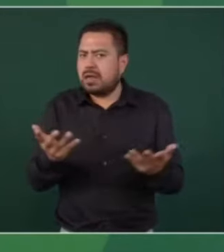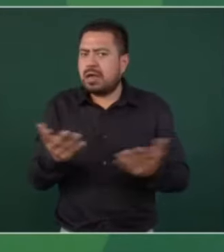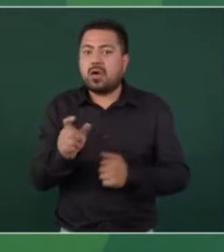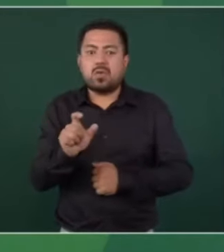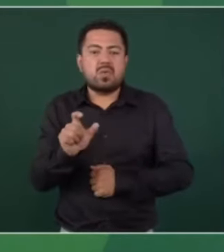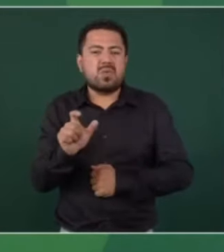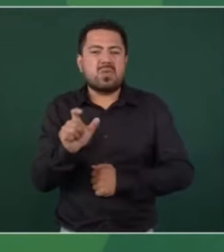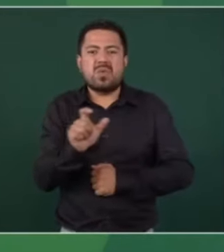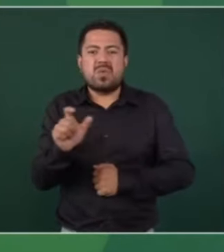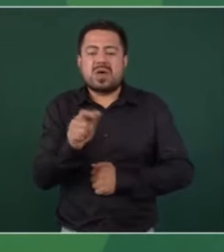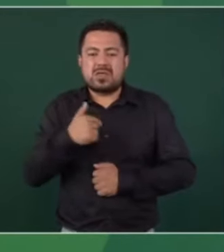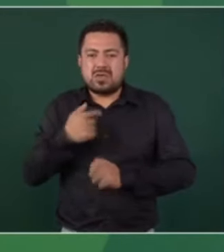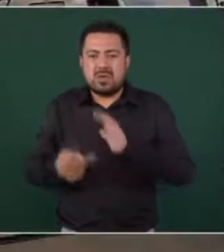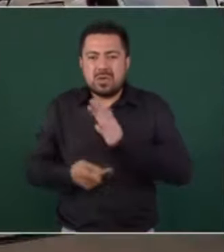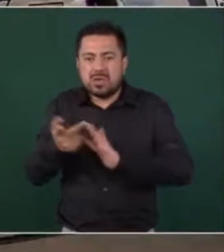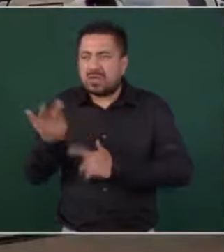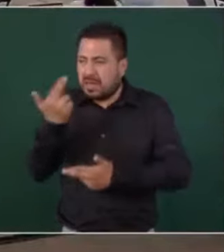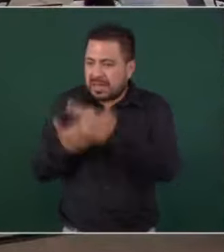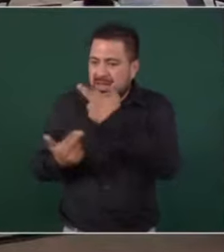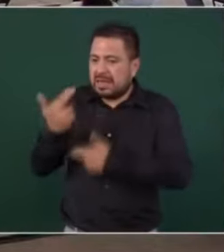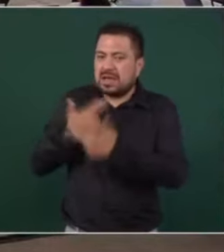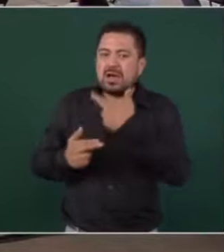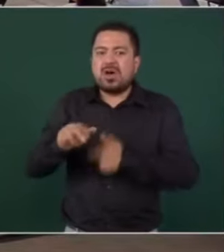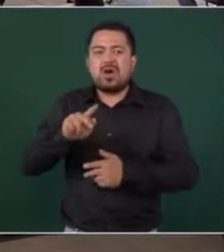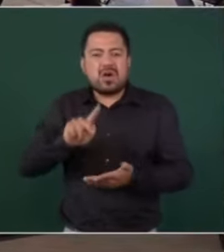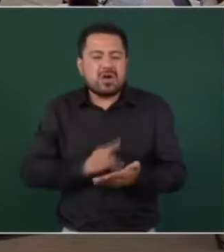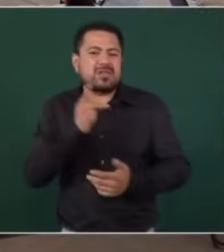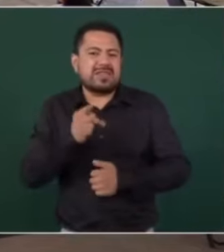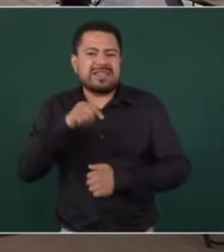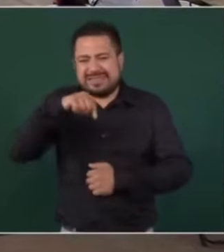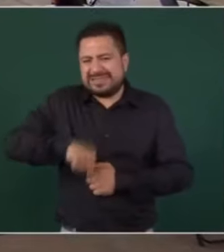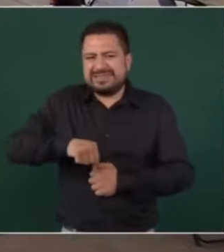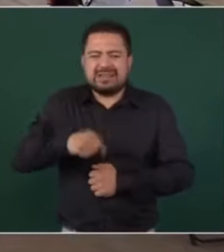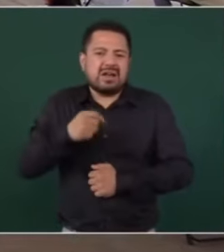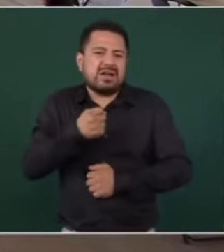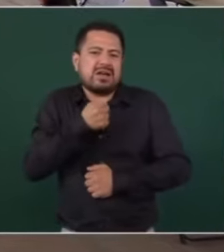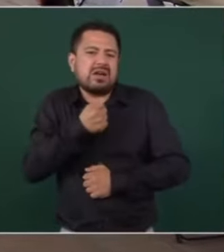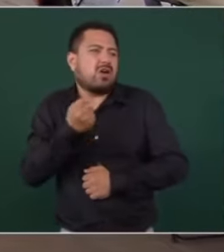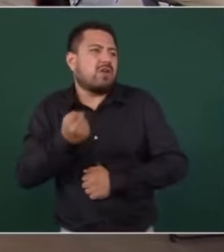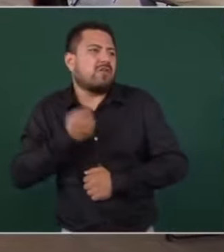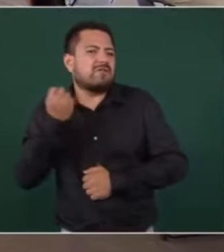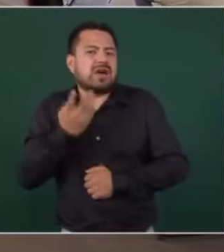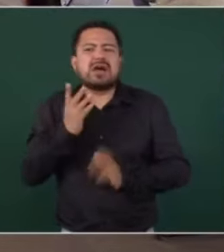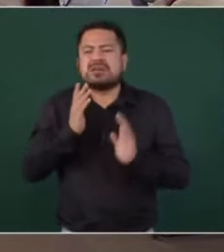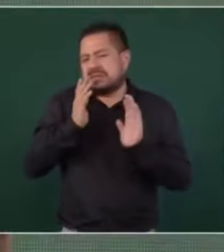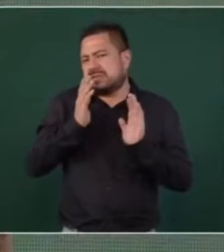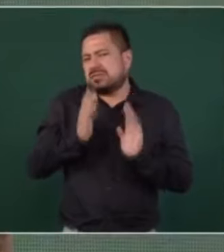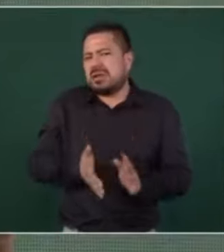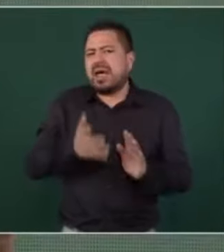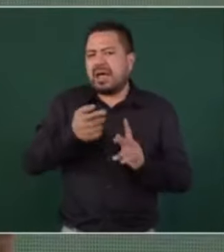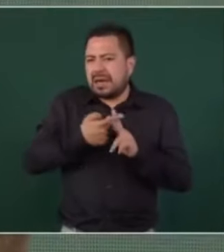cuando regresemos a otra conferencia aquí en Acapulco ya empecemos a entregar